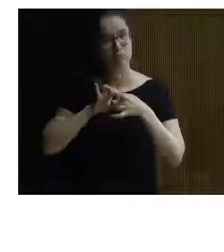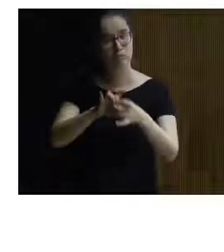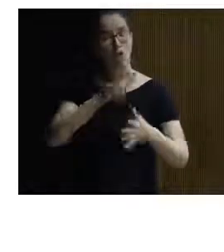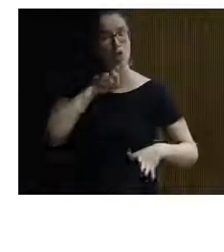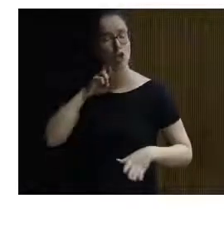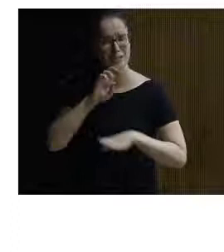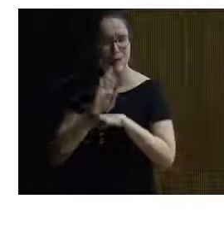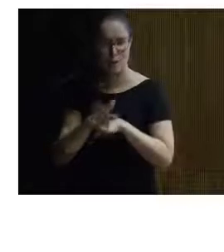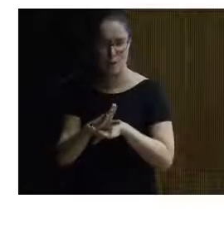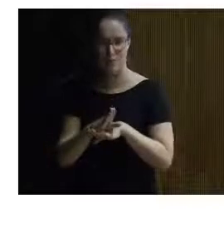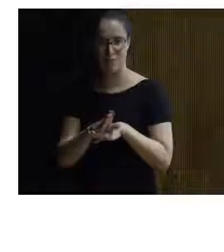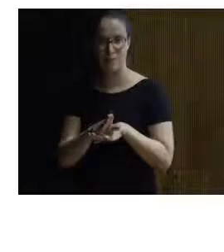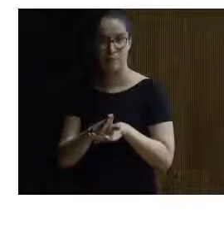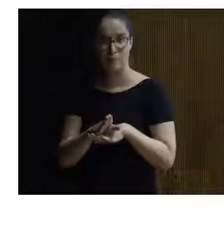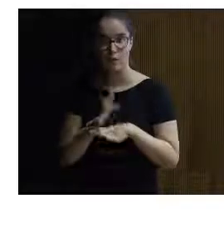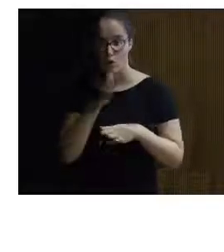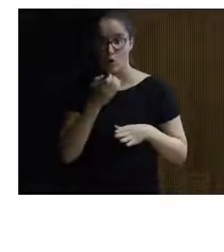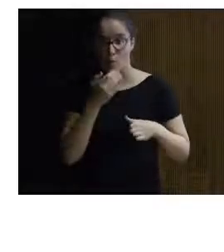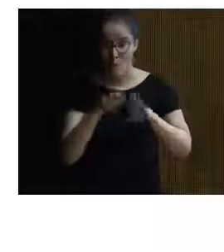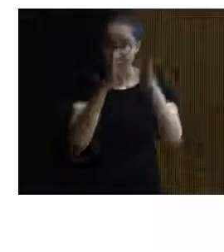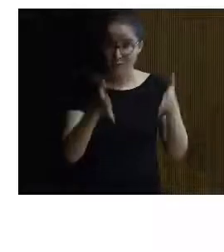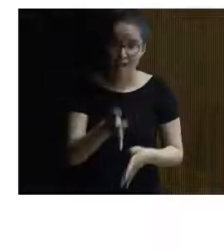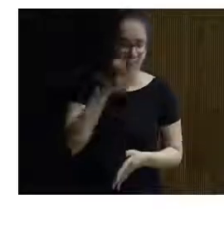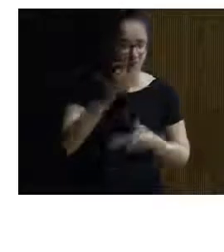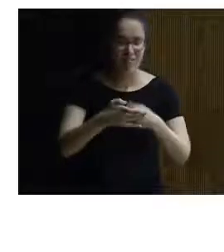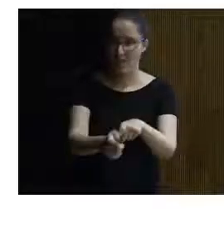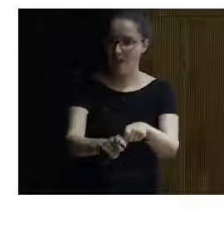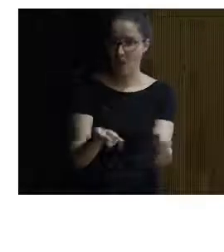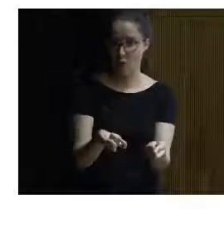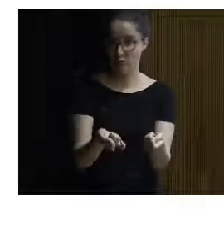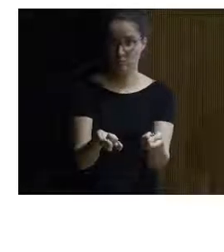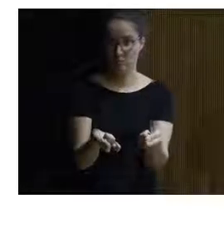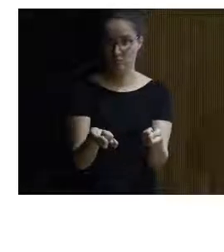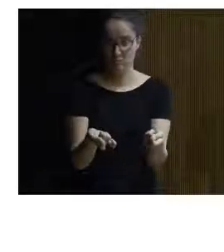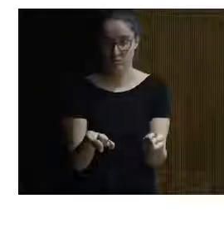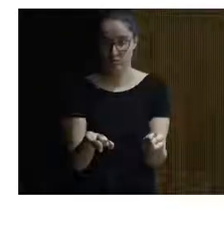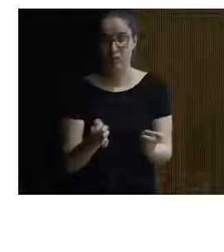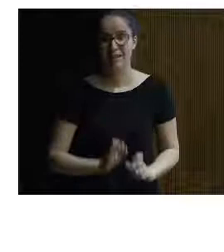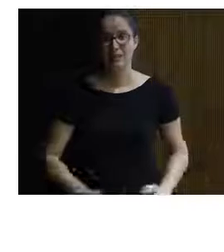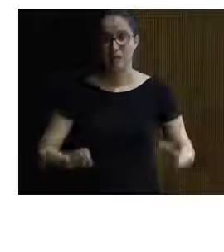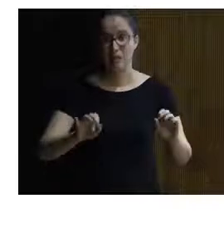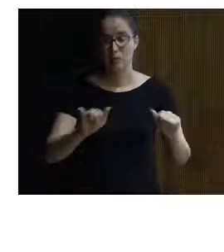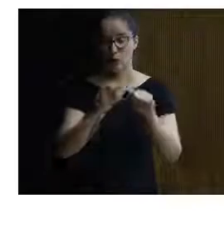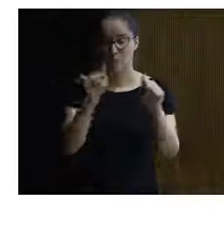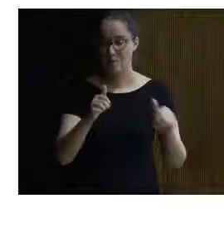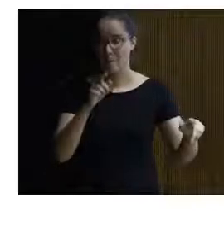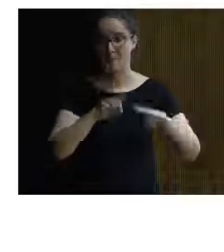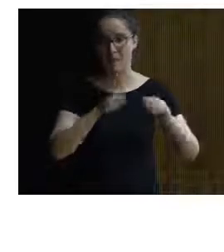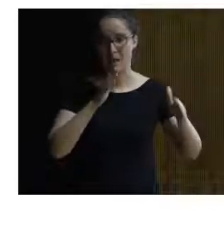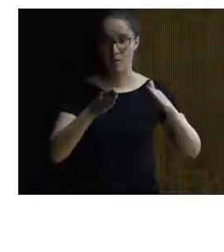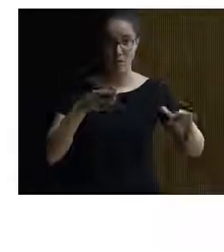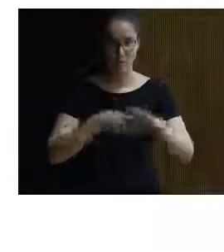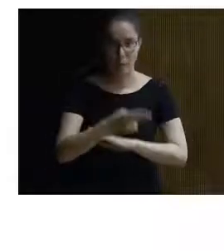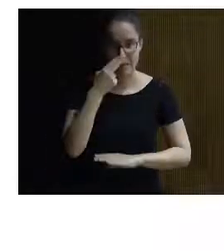conservación de alguna manera al estar cerradas las cuevas originales a la mayoría o sobre todo de manera muy estacional no poder